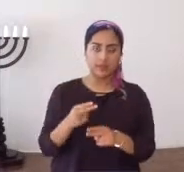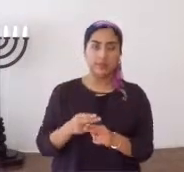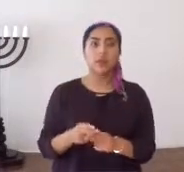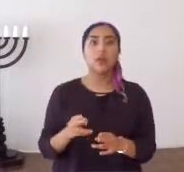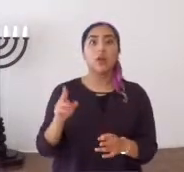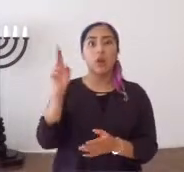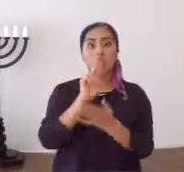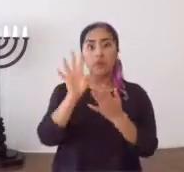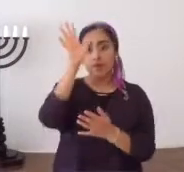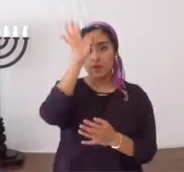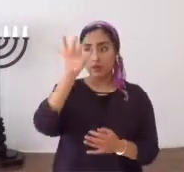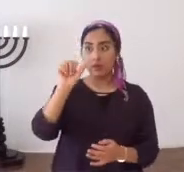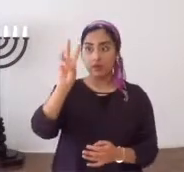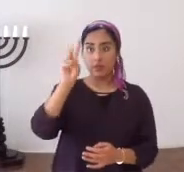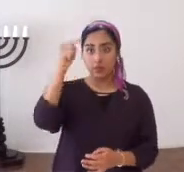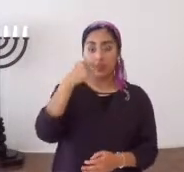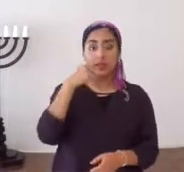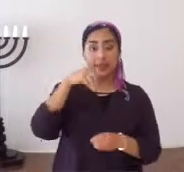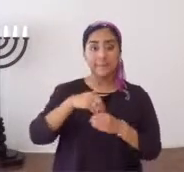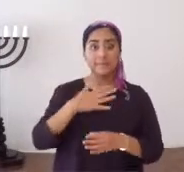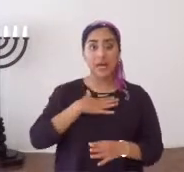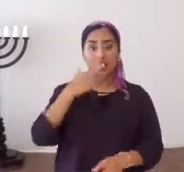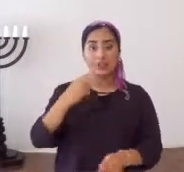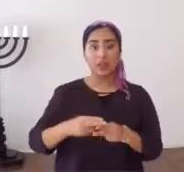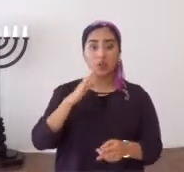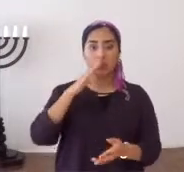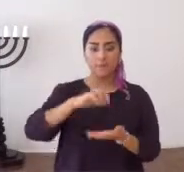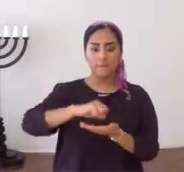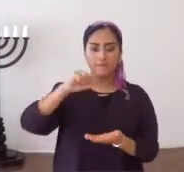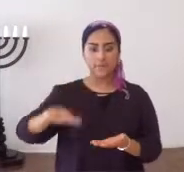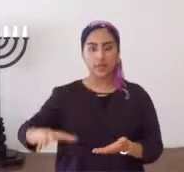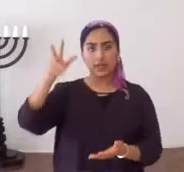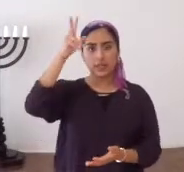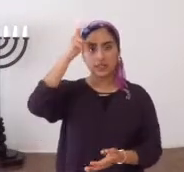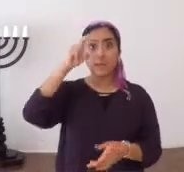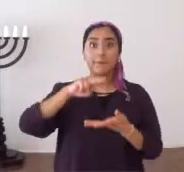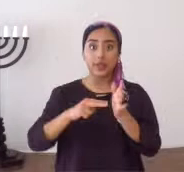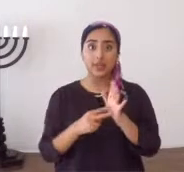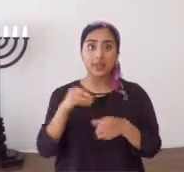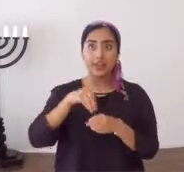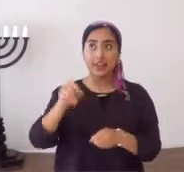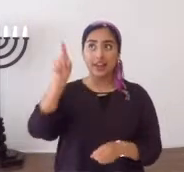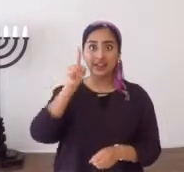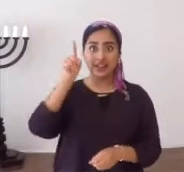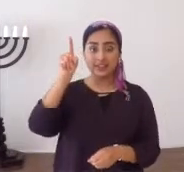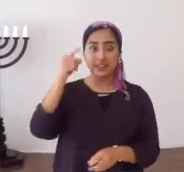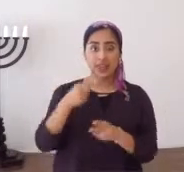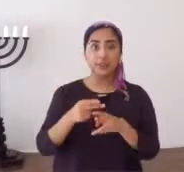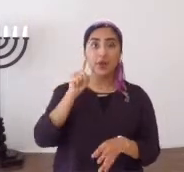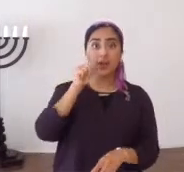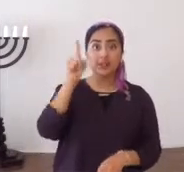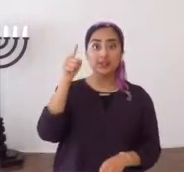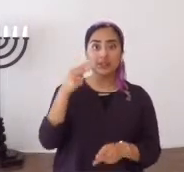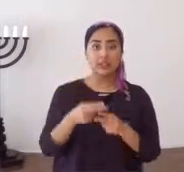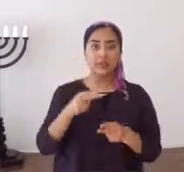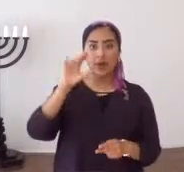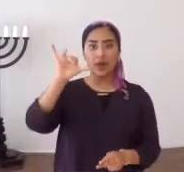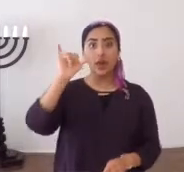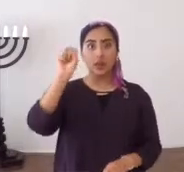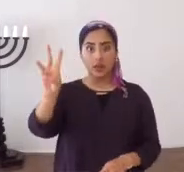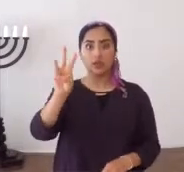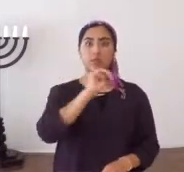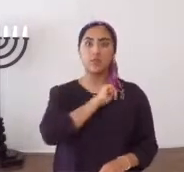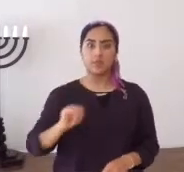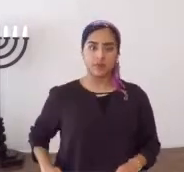El Eterno Yahshua dijo, en mi nombre echarán fuera demonios. Entonces, es en su nombre. Y su nombre es